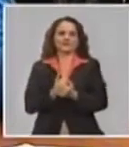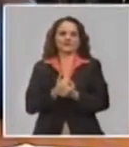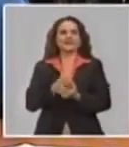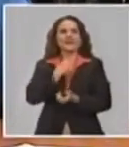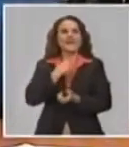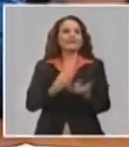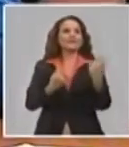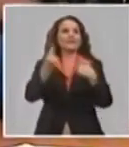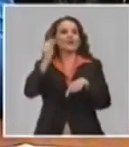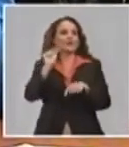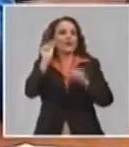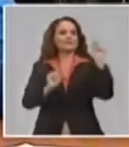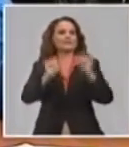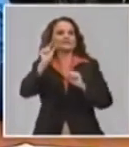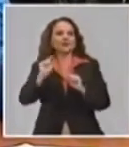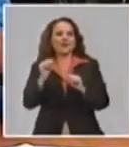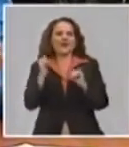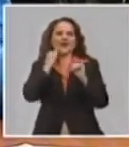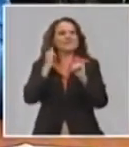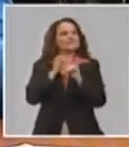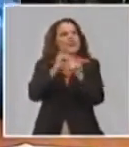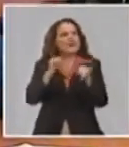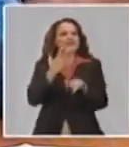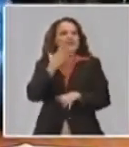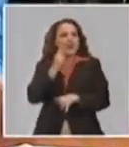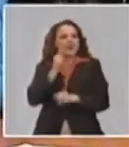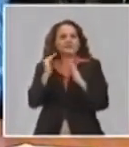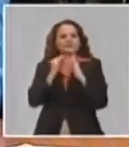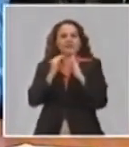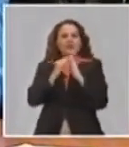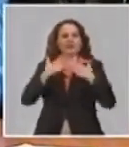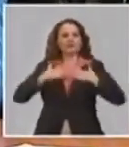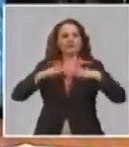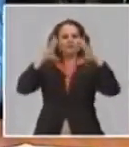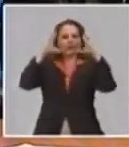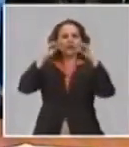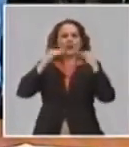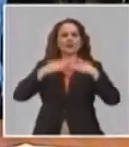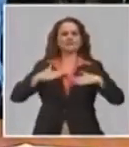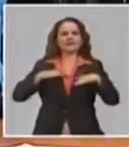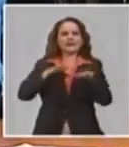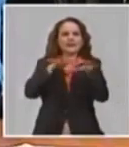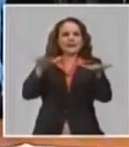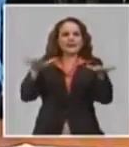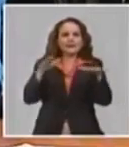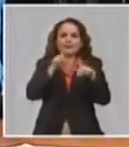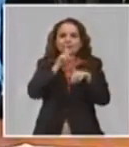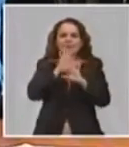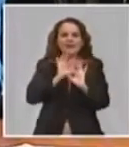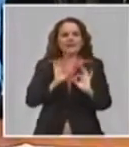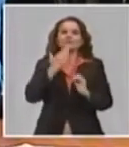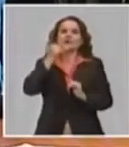programar cuando están solos, cuando están tranquilos, de programar en la noche, esa es una